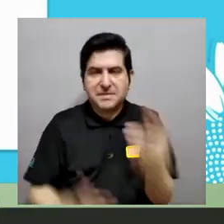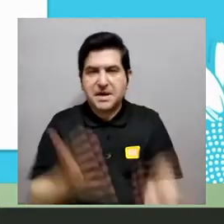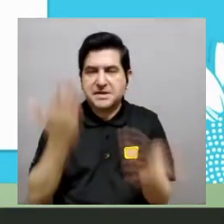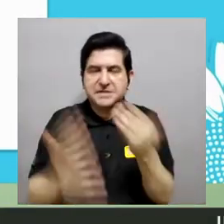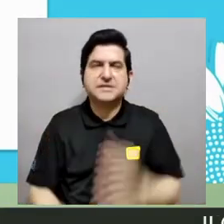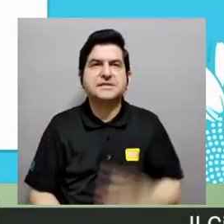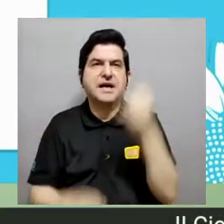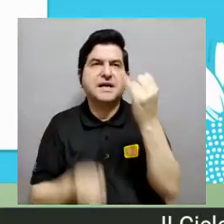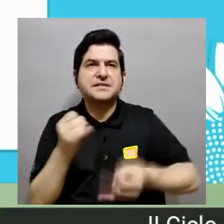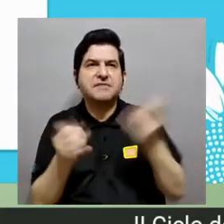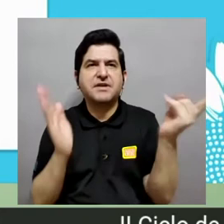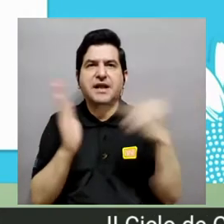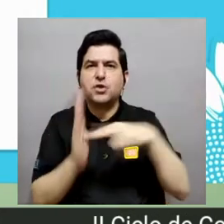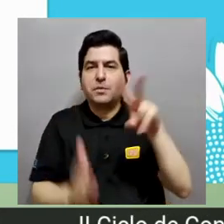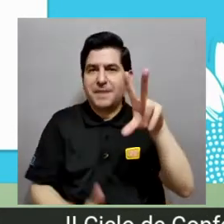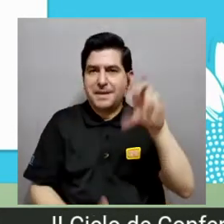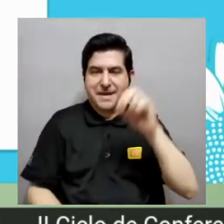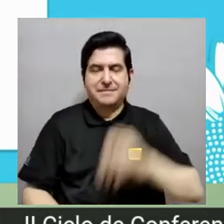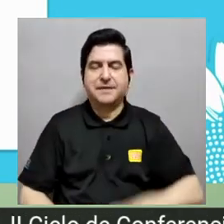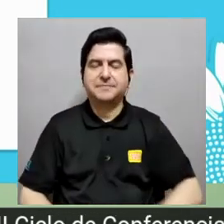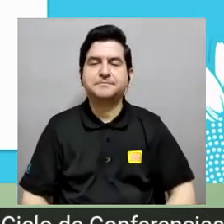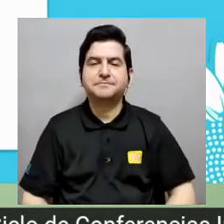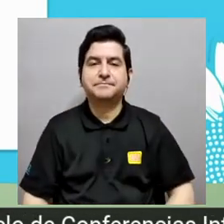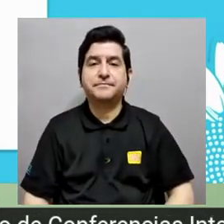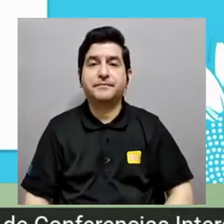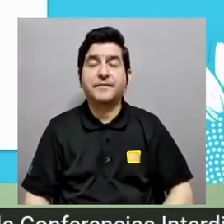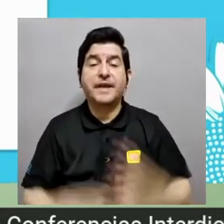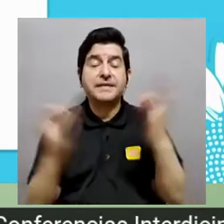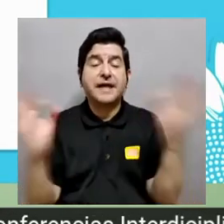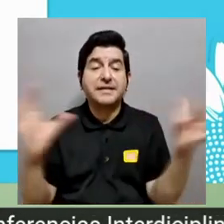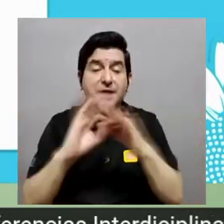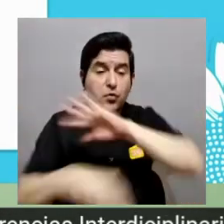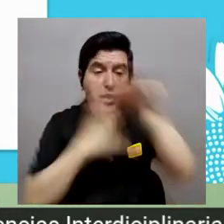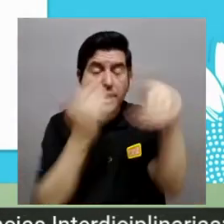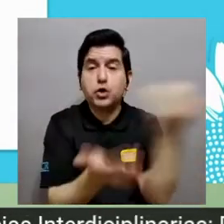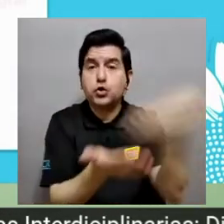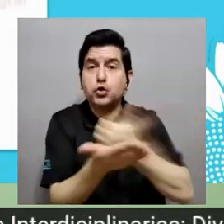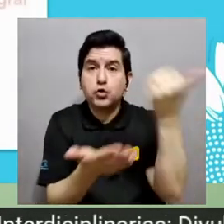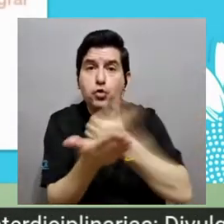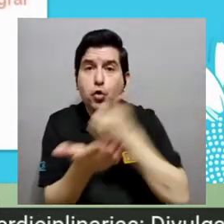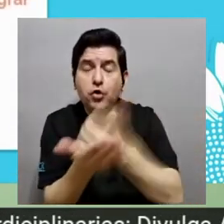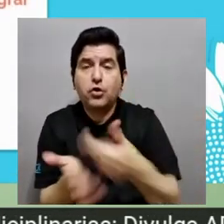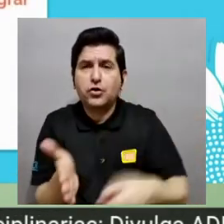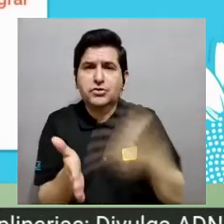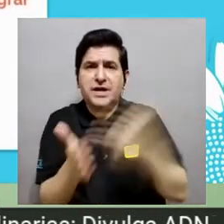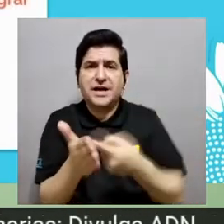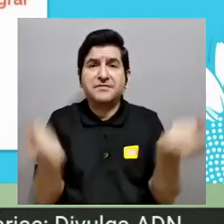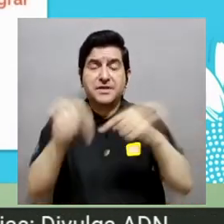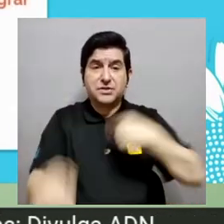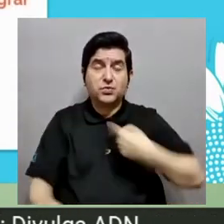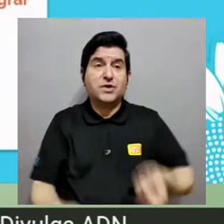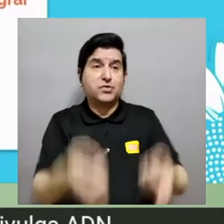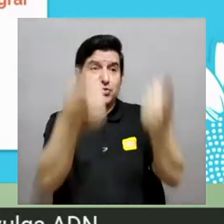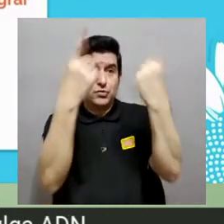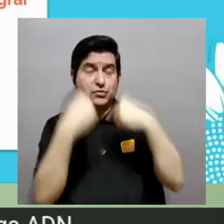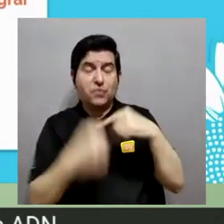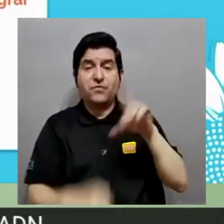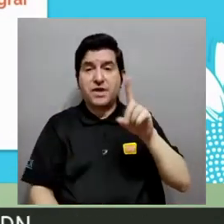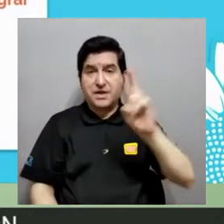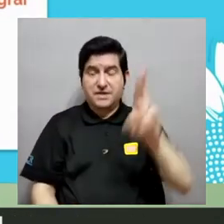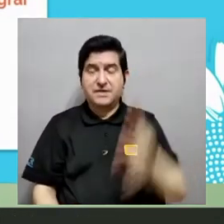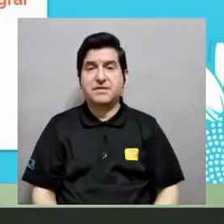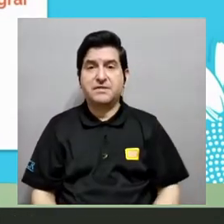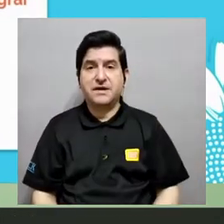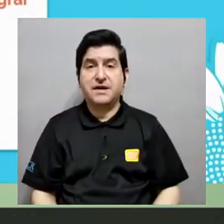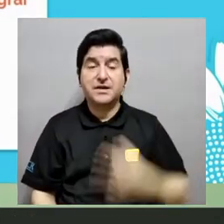esté asignada dentro unas cuantas semanas a lo sumo aquí a finales de 2020 este pretende unificar todos los recursos